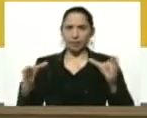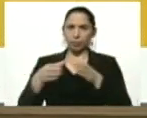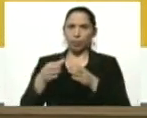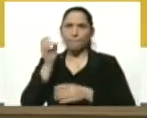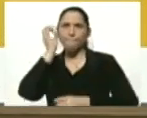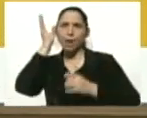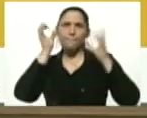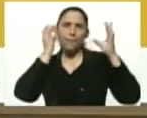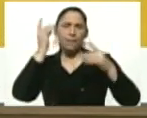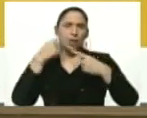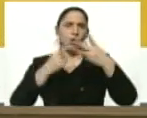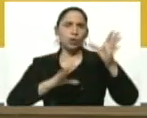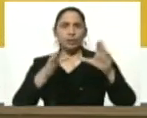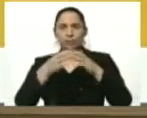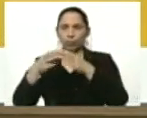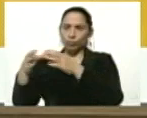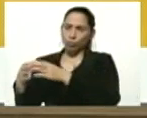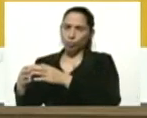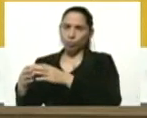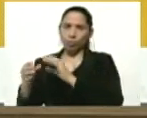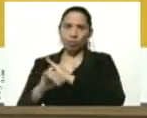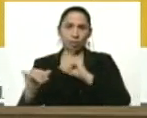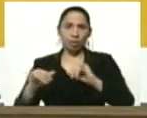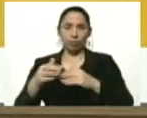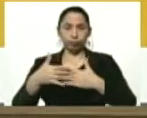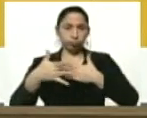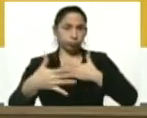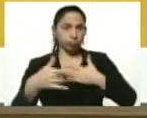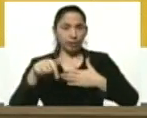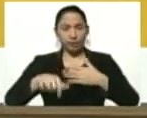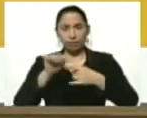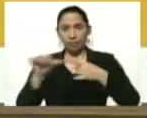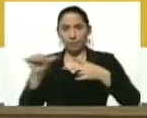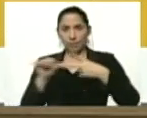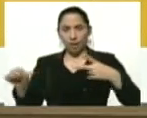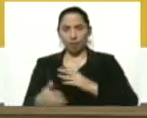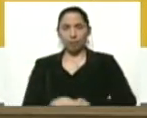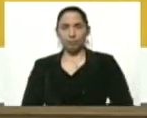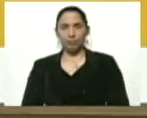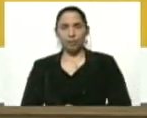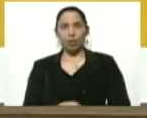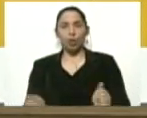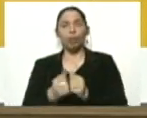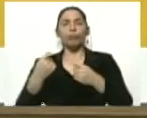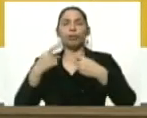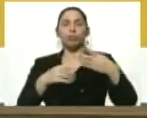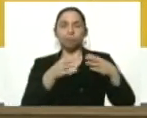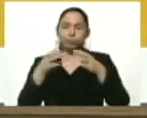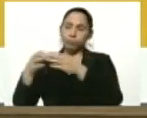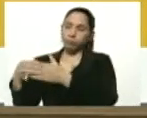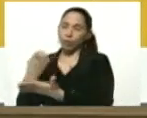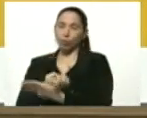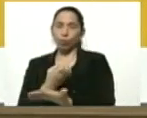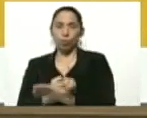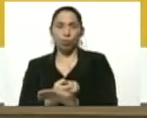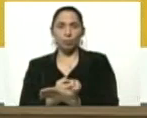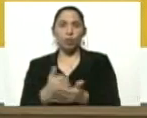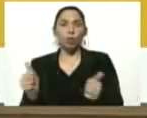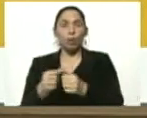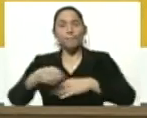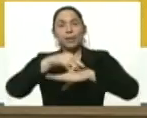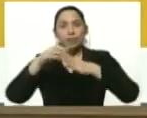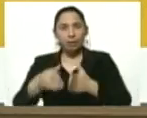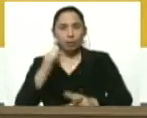surgieron otras reuniones que se darán en el curso de esta semana con distintos sectores económicos con el